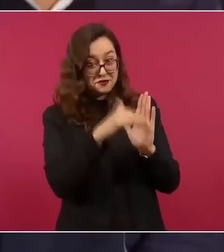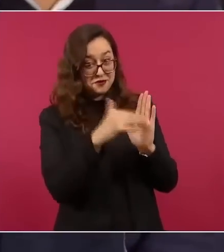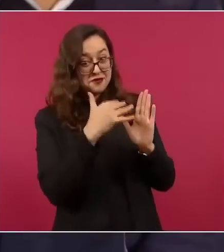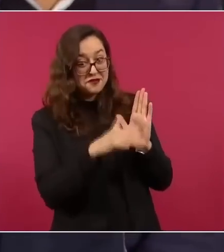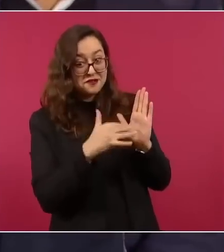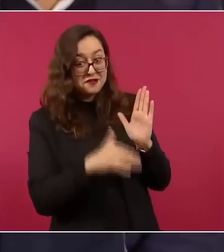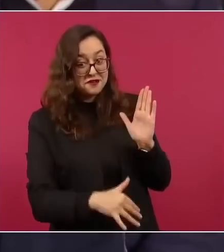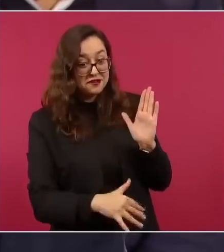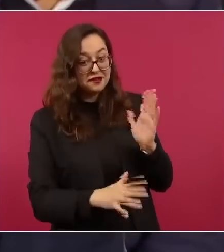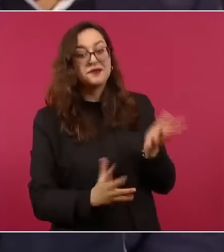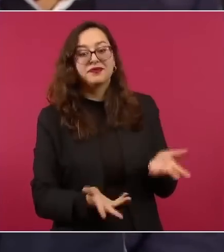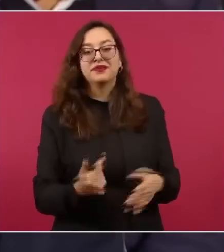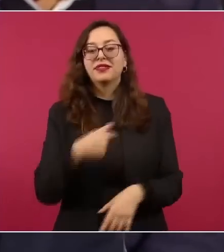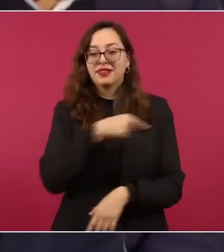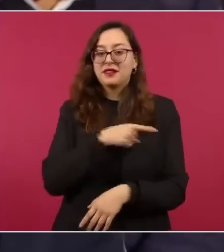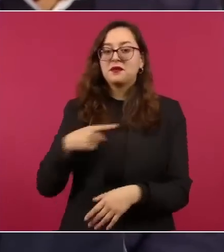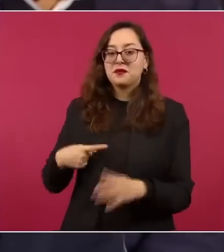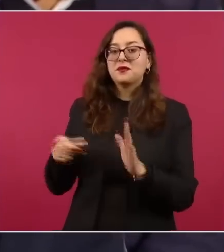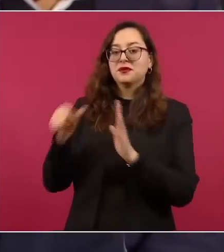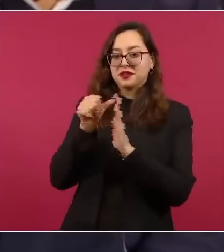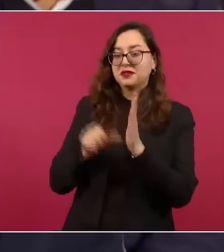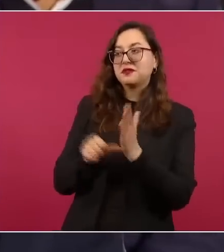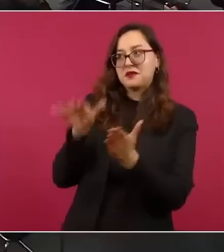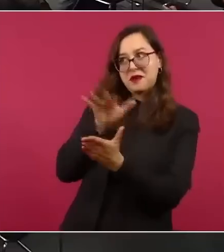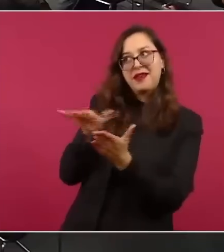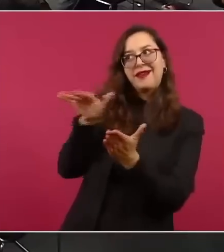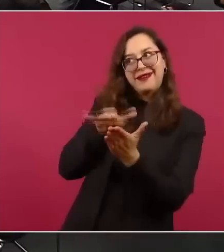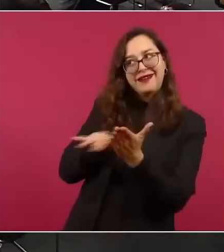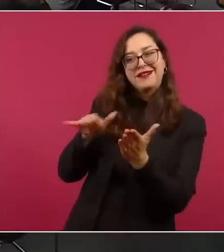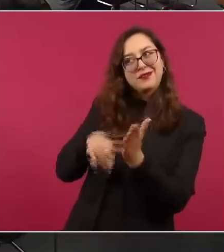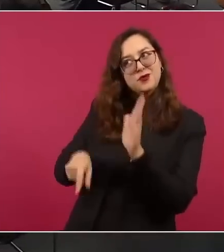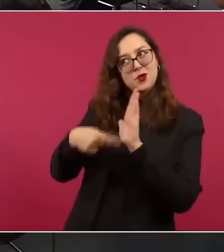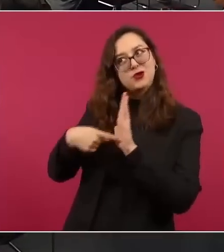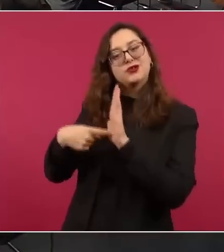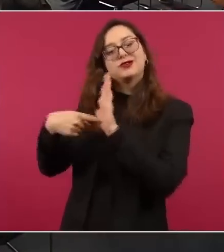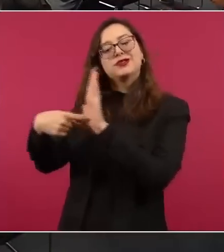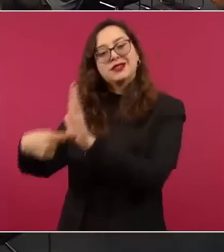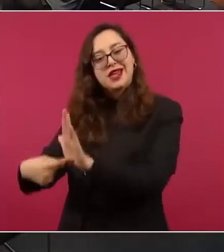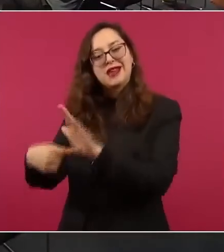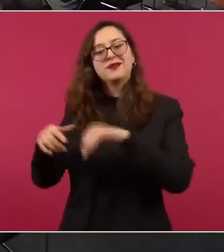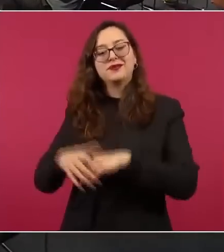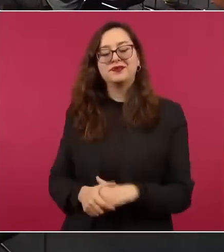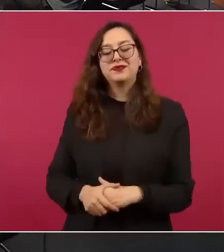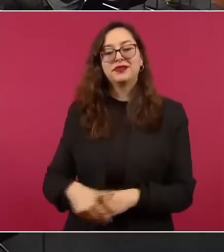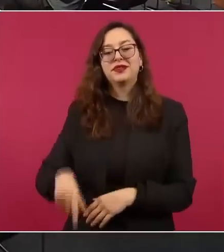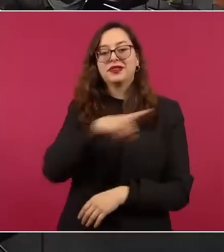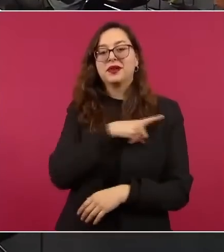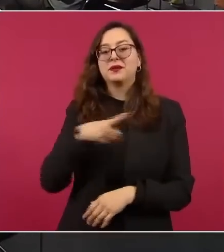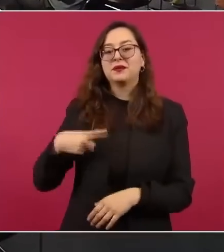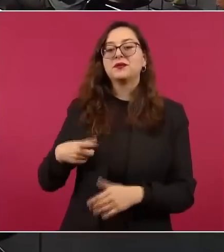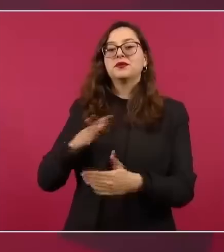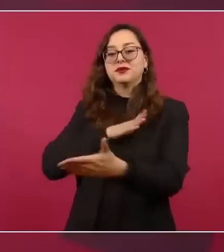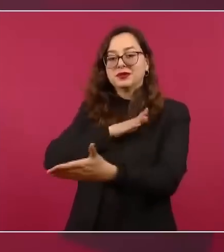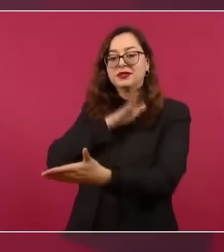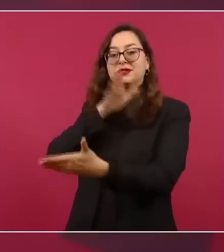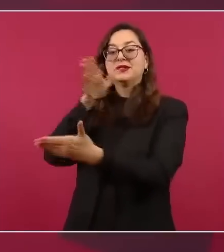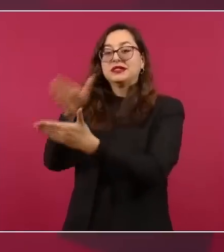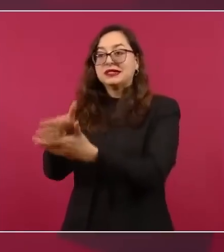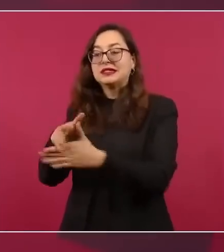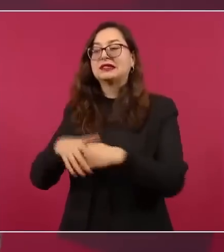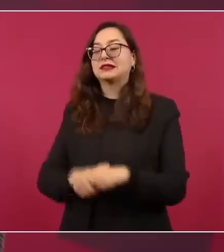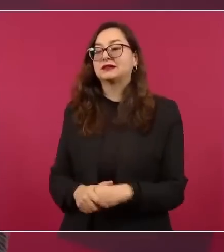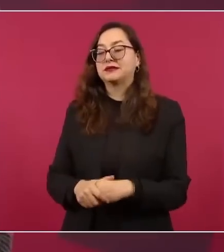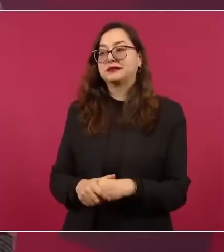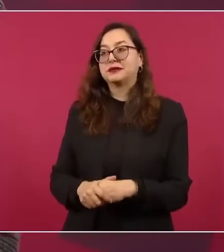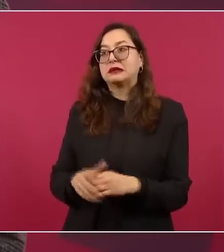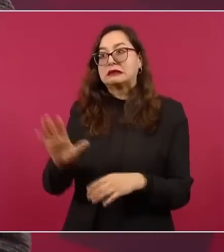Pues hay que leerles el artículo, hay que ir o mandarles a decir que lean el